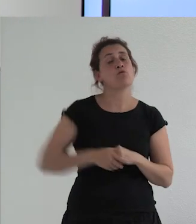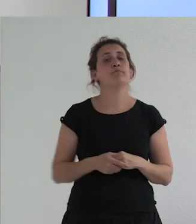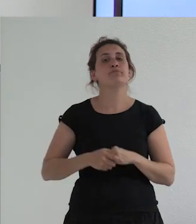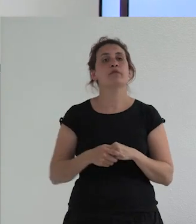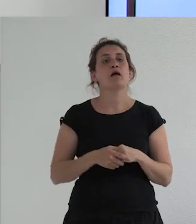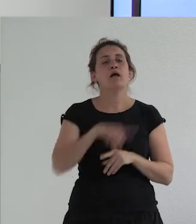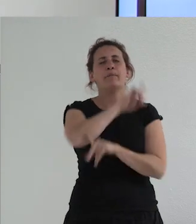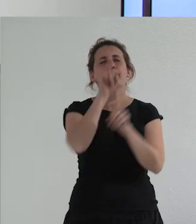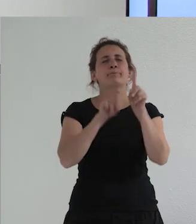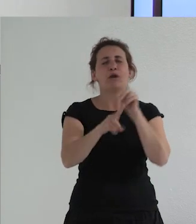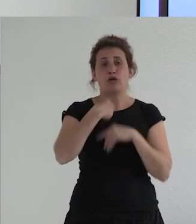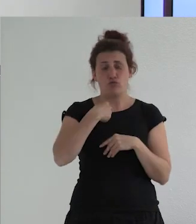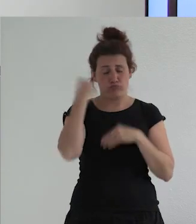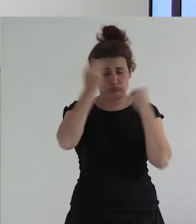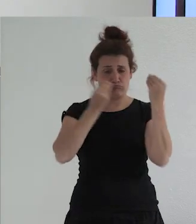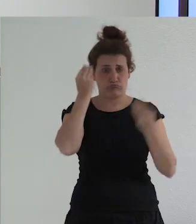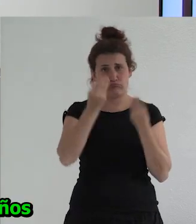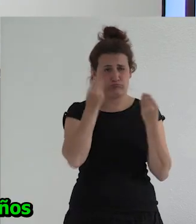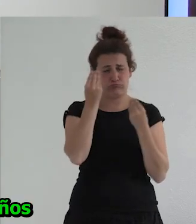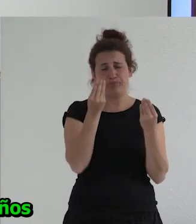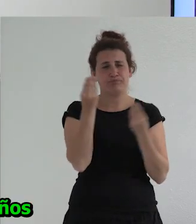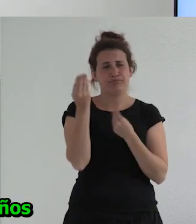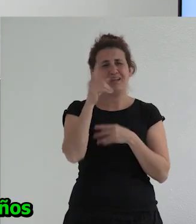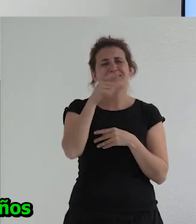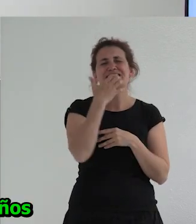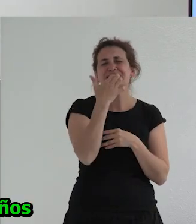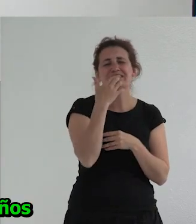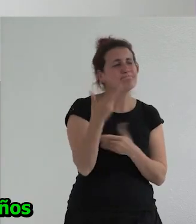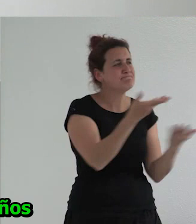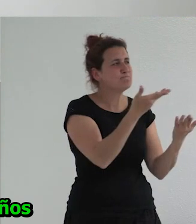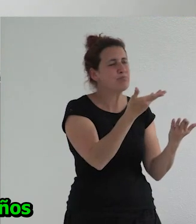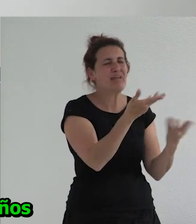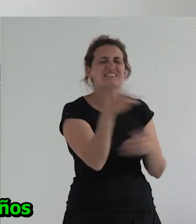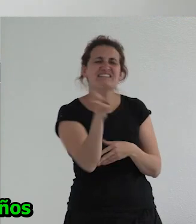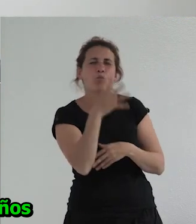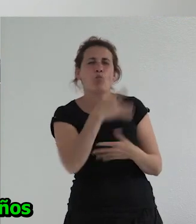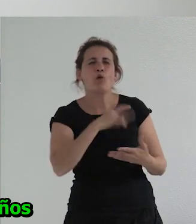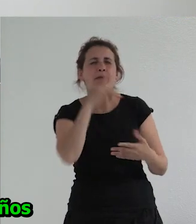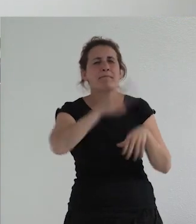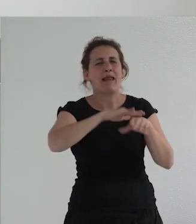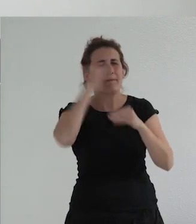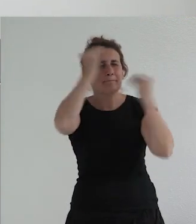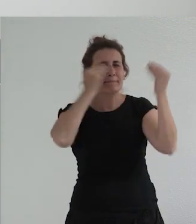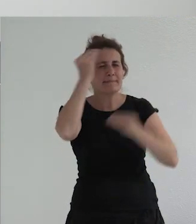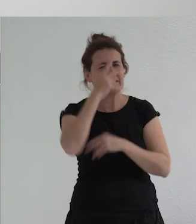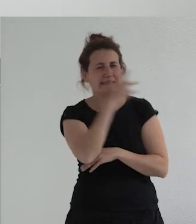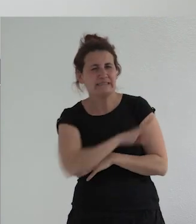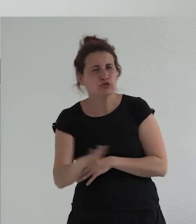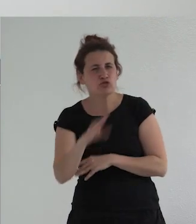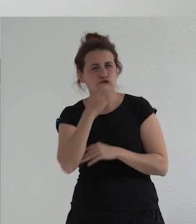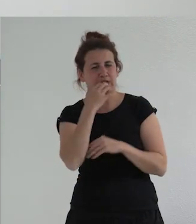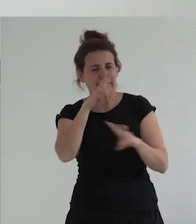la pregunta que yo me hago más allá de todo es si todo esto nos puede servir para pensar mucho más allá de los niños que